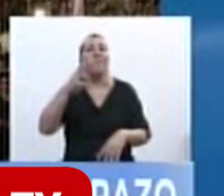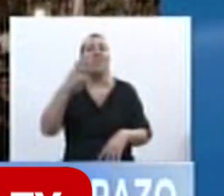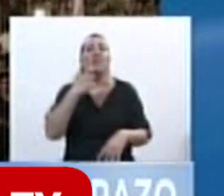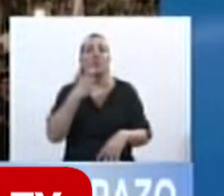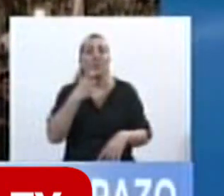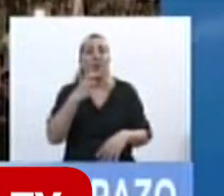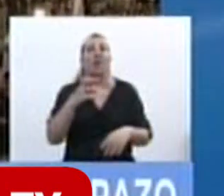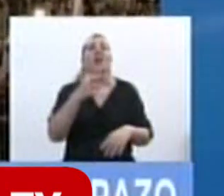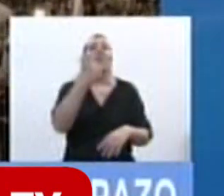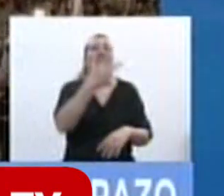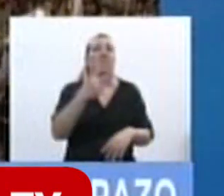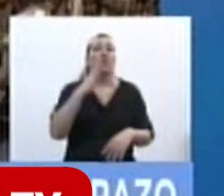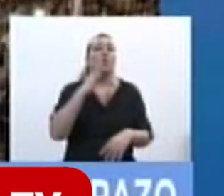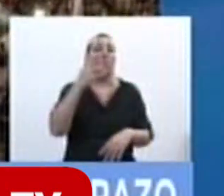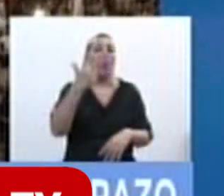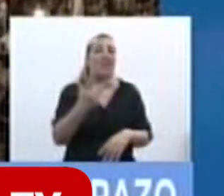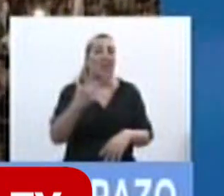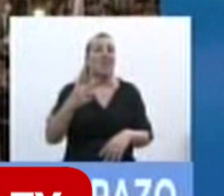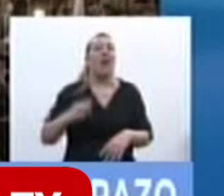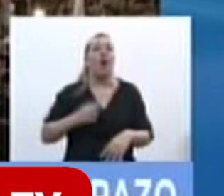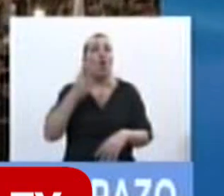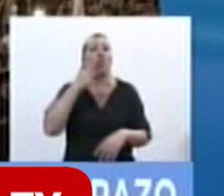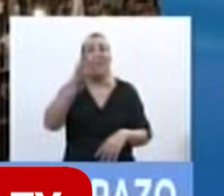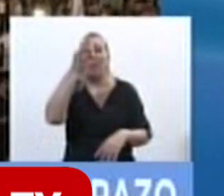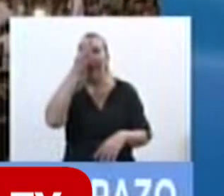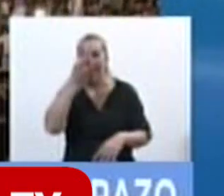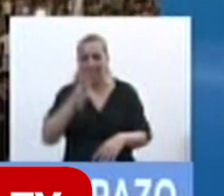y 353 en el 2020 el año de la pandemia